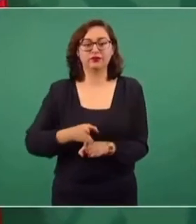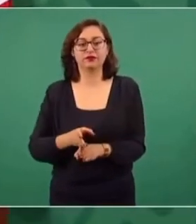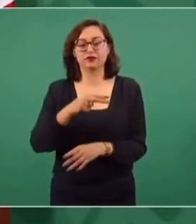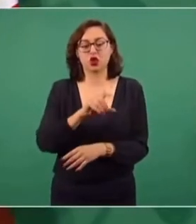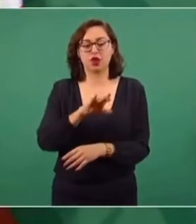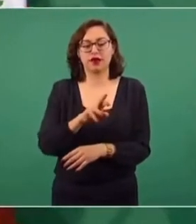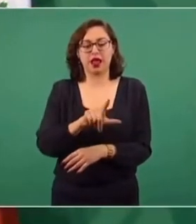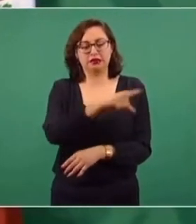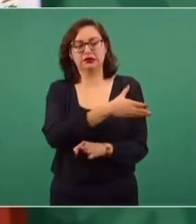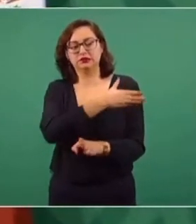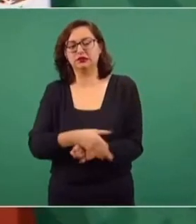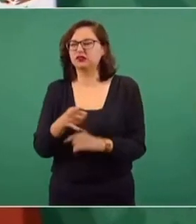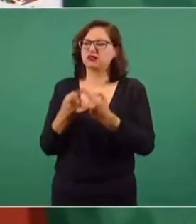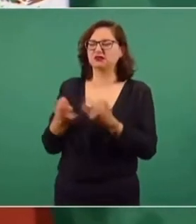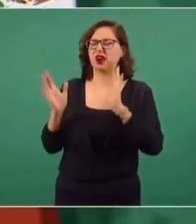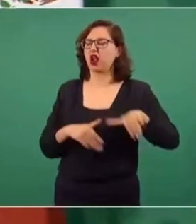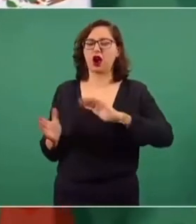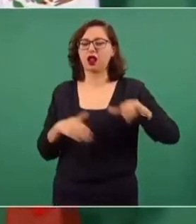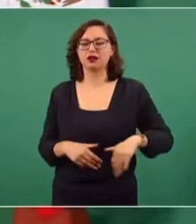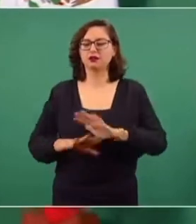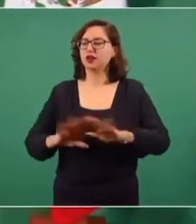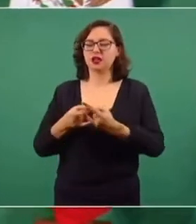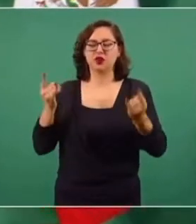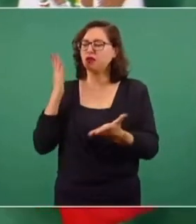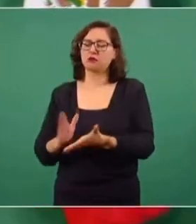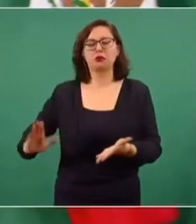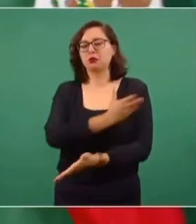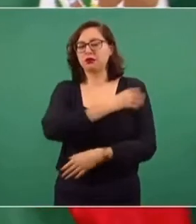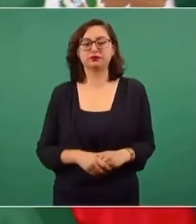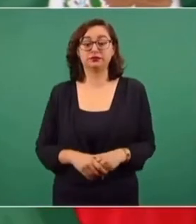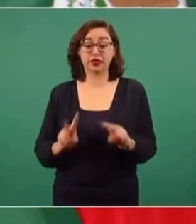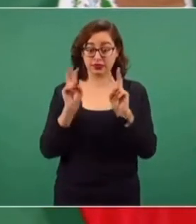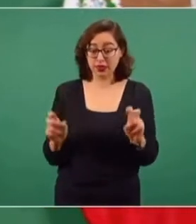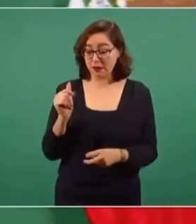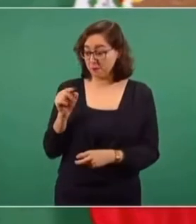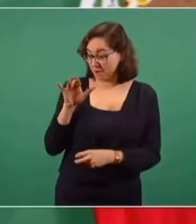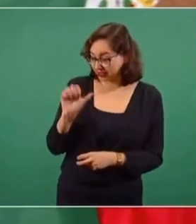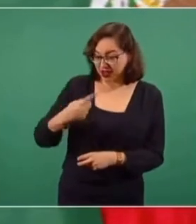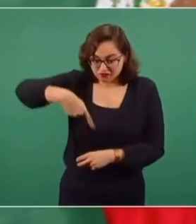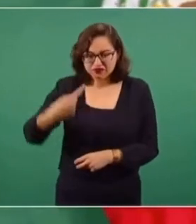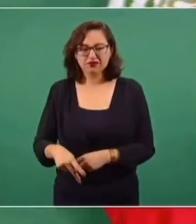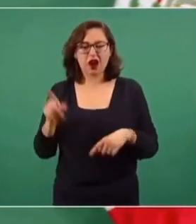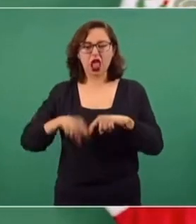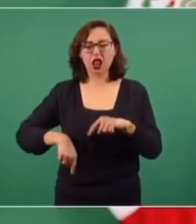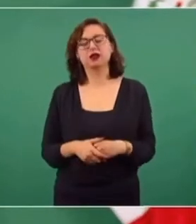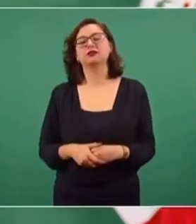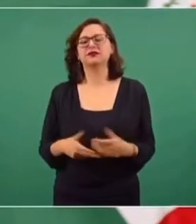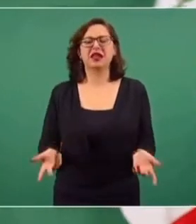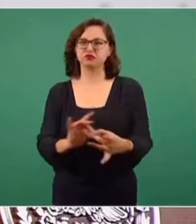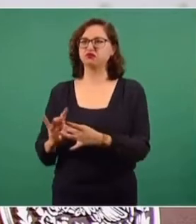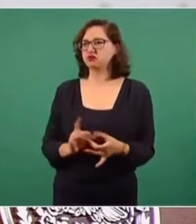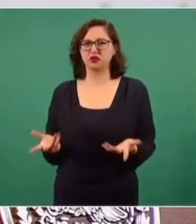otras cosas, como querían, que nos olvidáramos de la historia, era el fin de la historia para ellos. Se dejó de hablar de la patria. Se pensaba que era